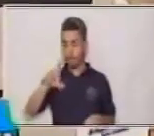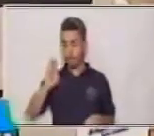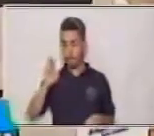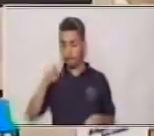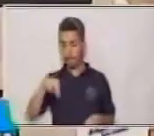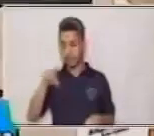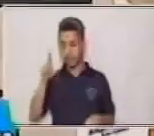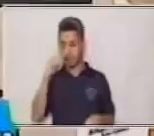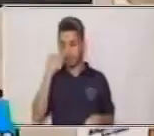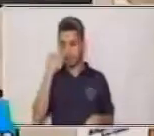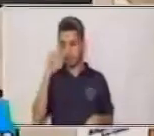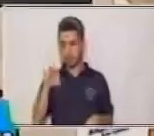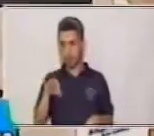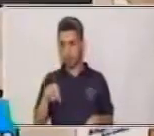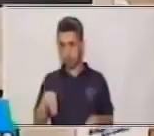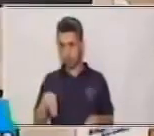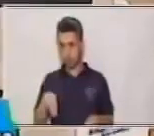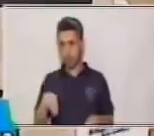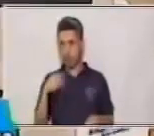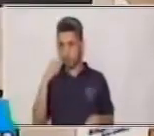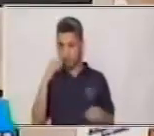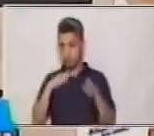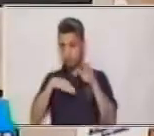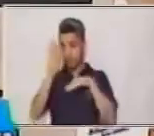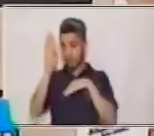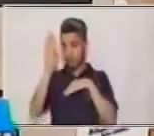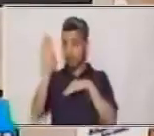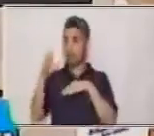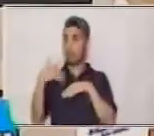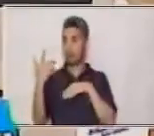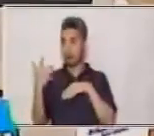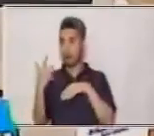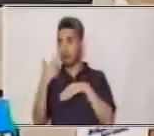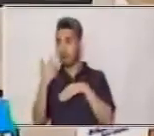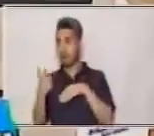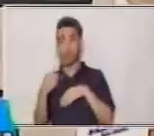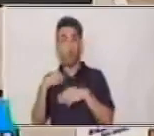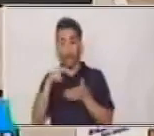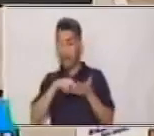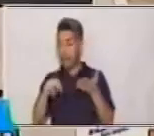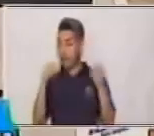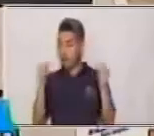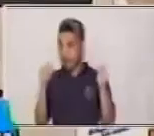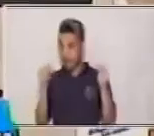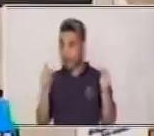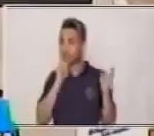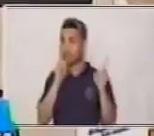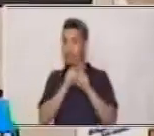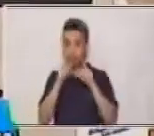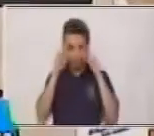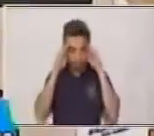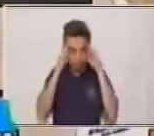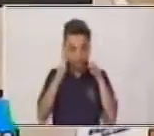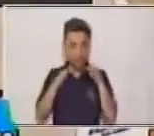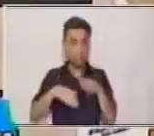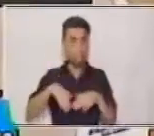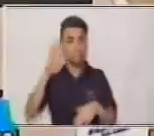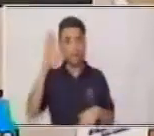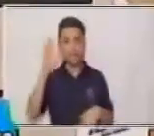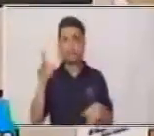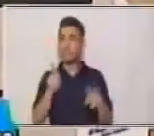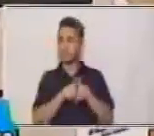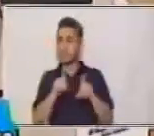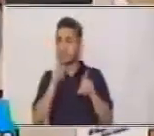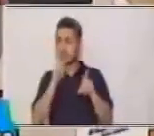las ventajas. Vamos a leer rápido, vamos a concentrarnos y comprender más. De igual manera,